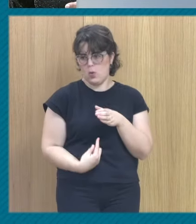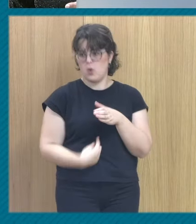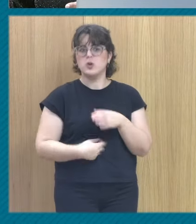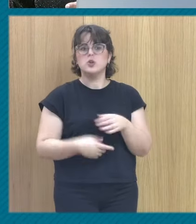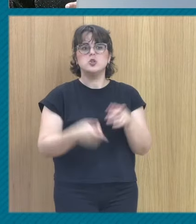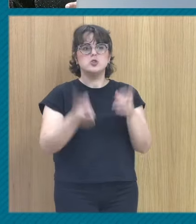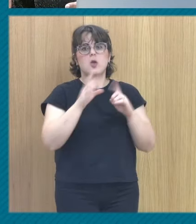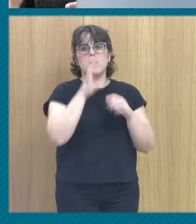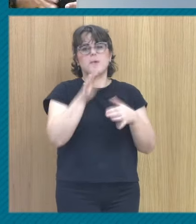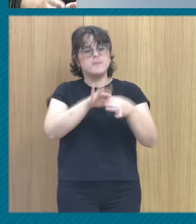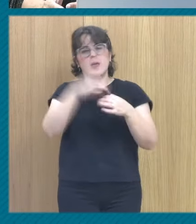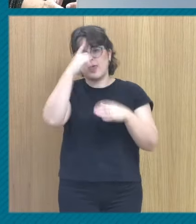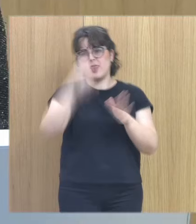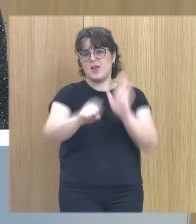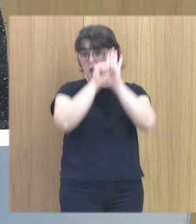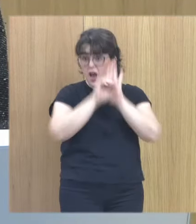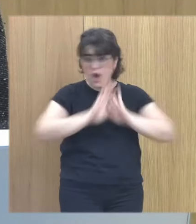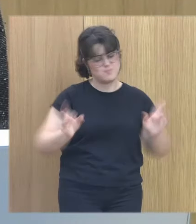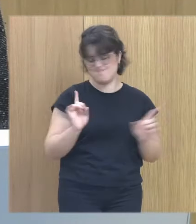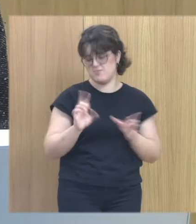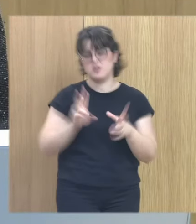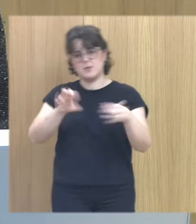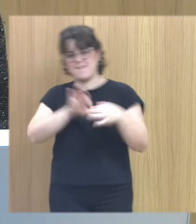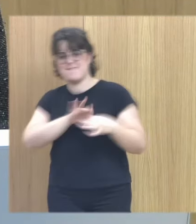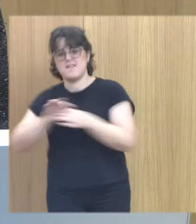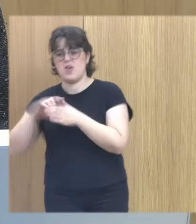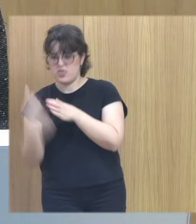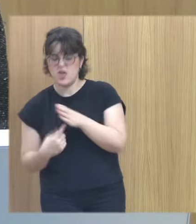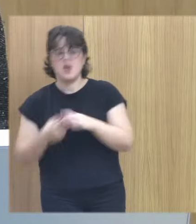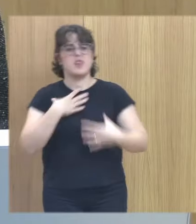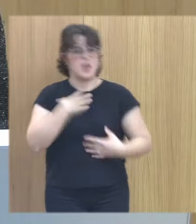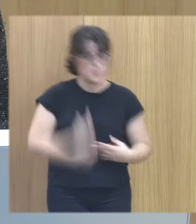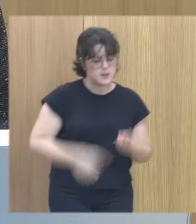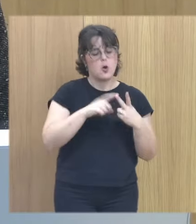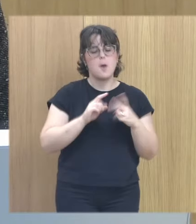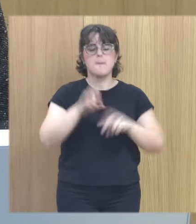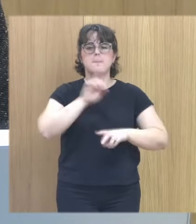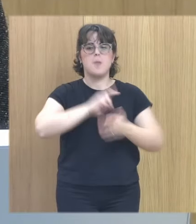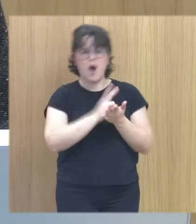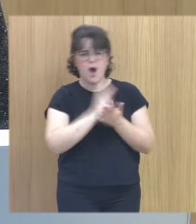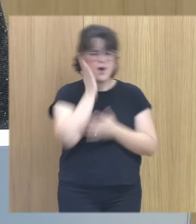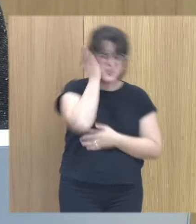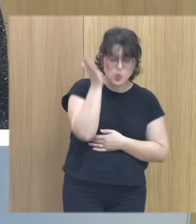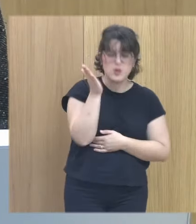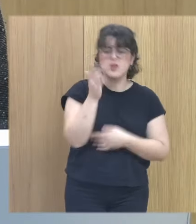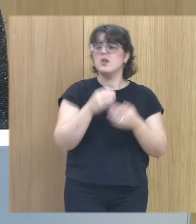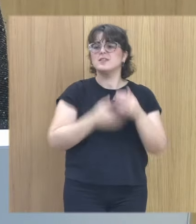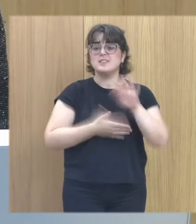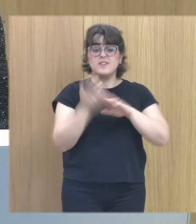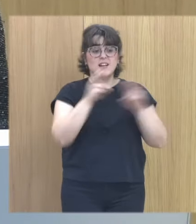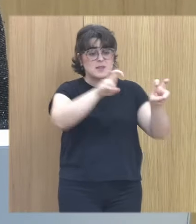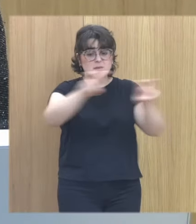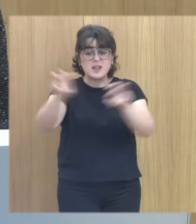reexperimentación traumática sino con el agotamiento la sintomatología depresiva los problemas de sueño hay una serie de cuestiones